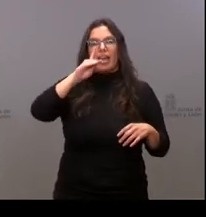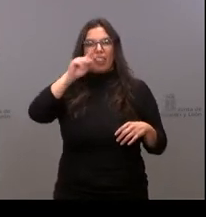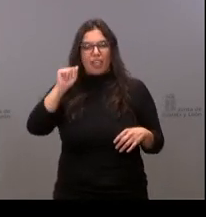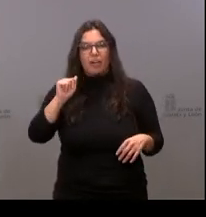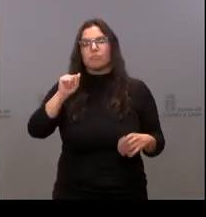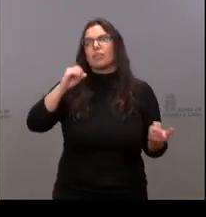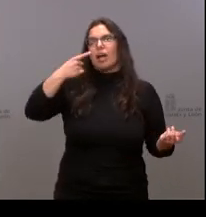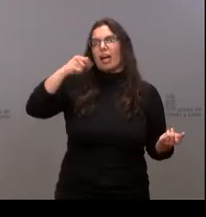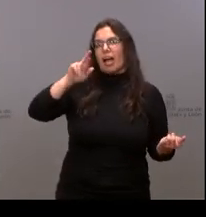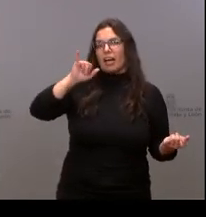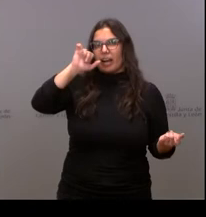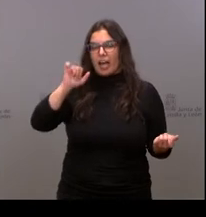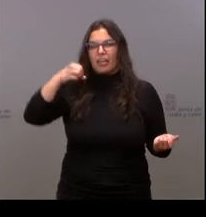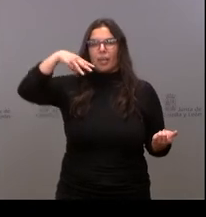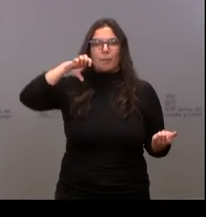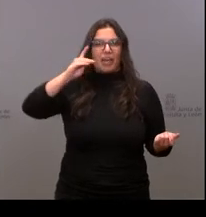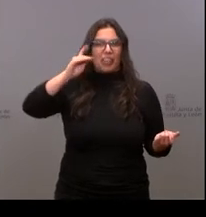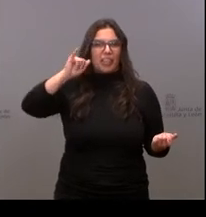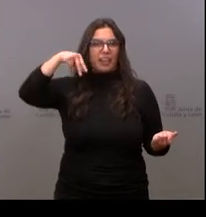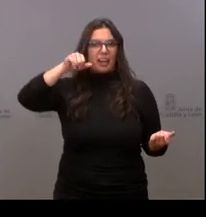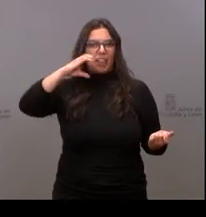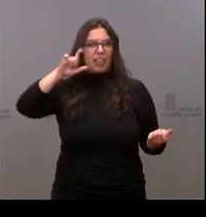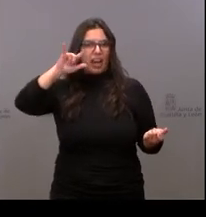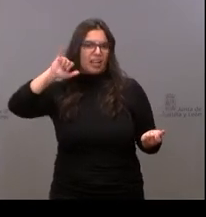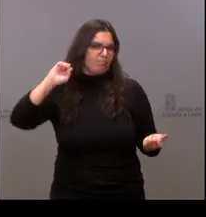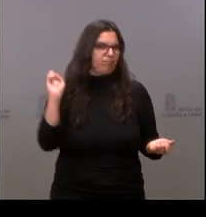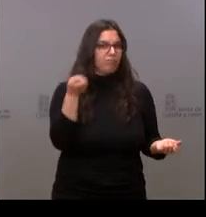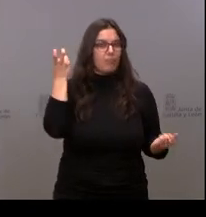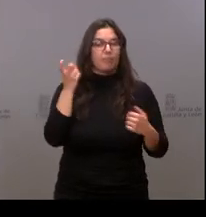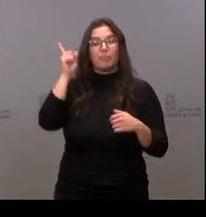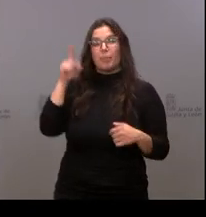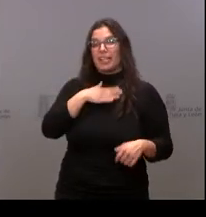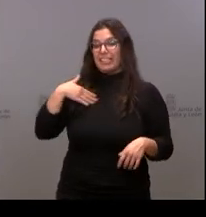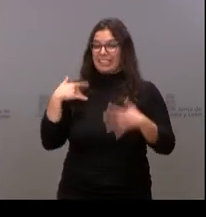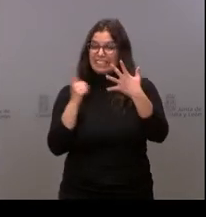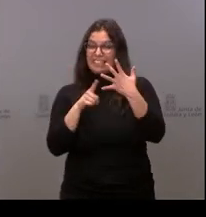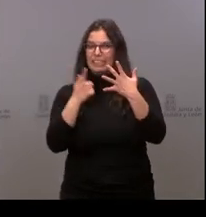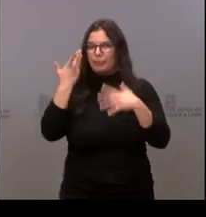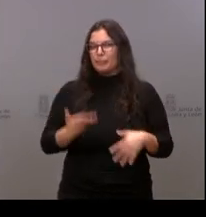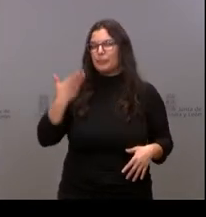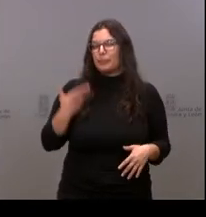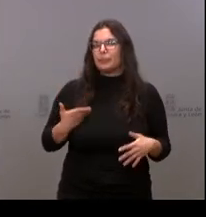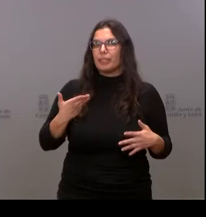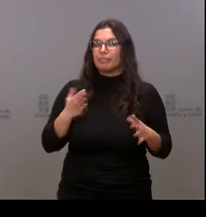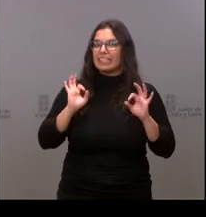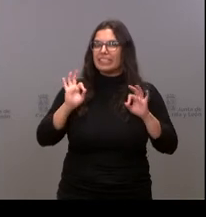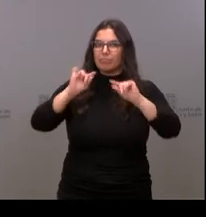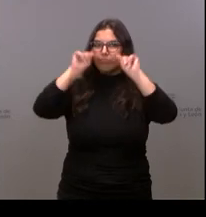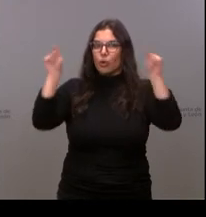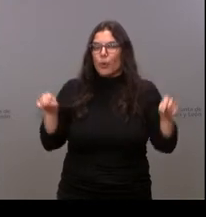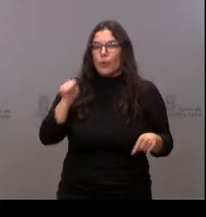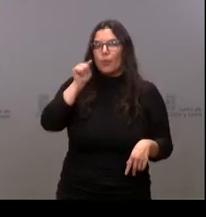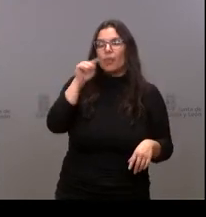También queremos potenciar un eje que nos parece especialmente relevante en esta provincia como es el de